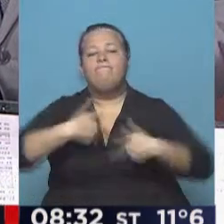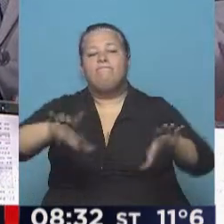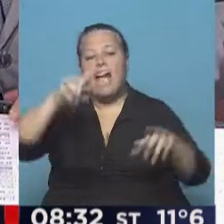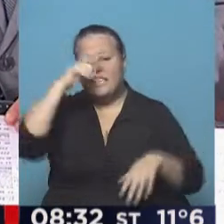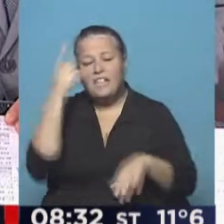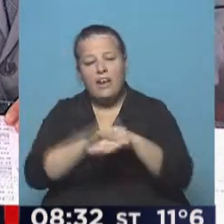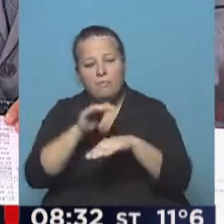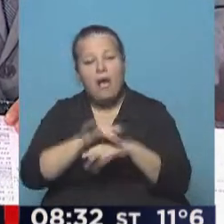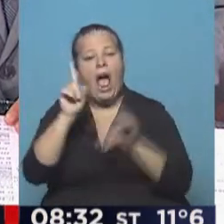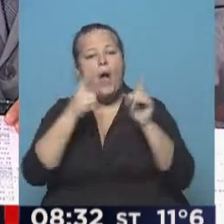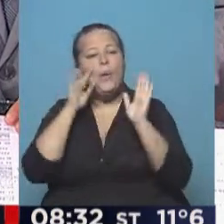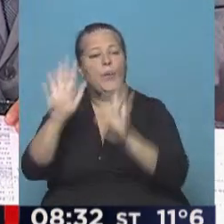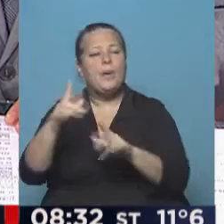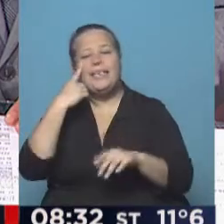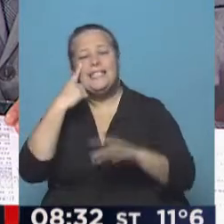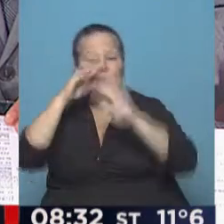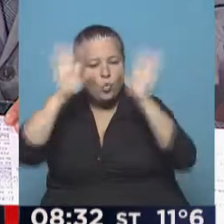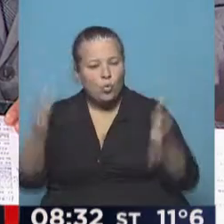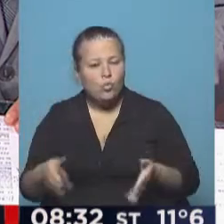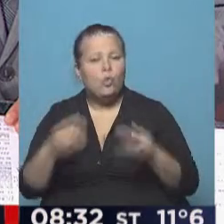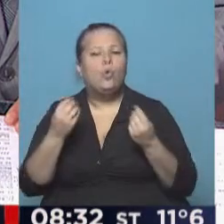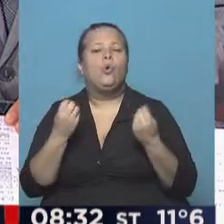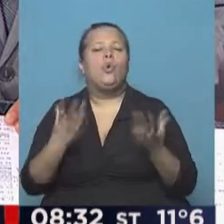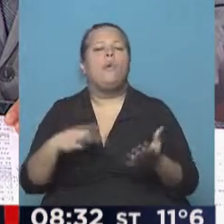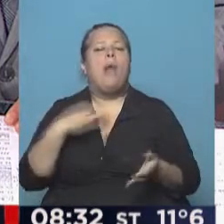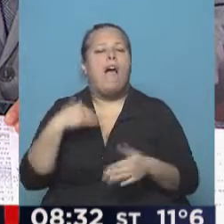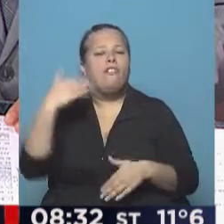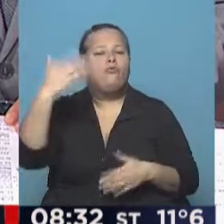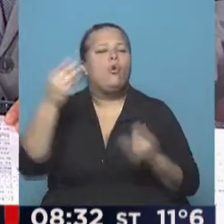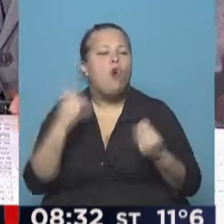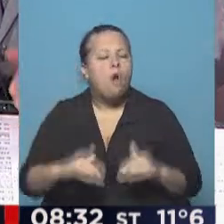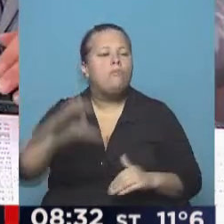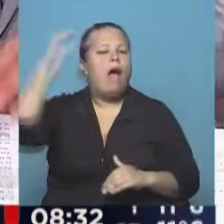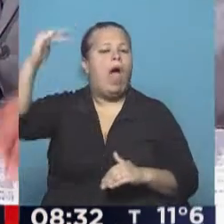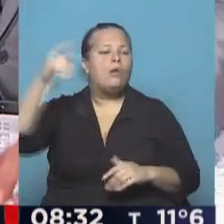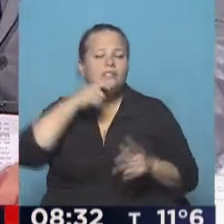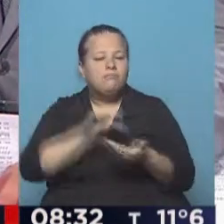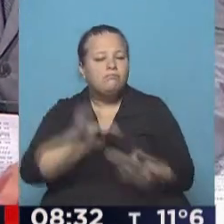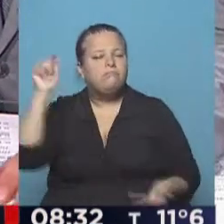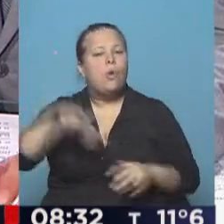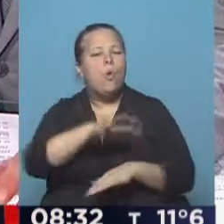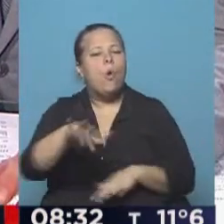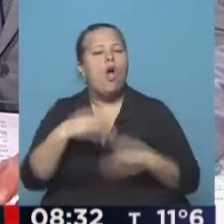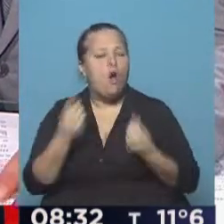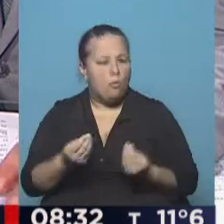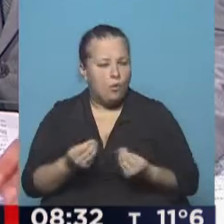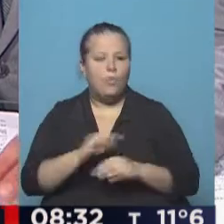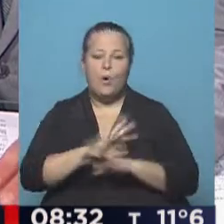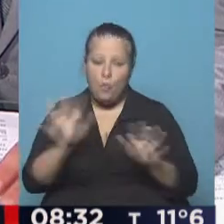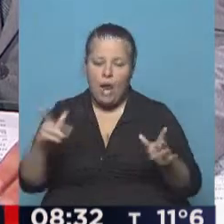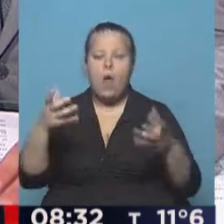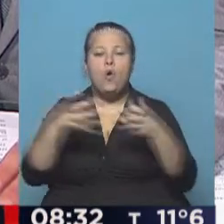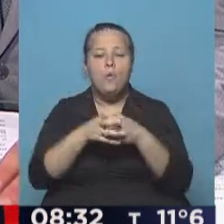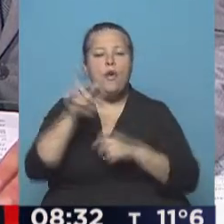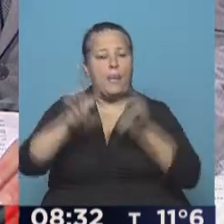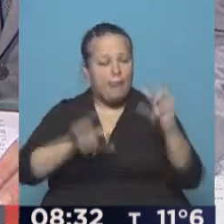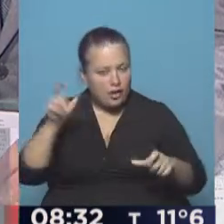Estado, muchos de ellos viviendo en institutos. ¿Y cómo van a la vida? ¿Cómo se hacen adultos aquellos que crecieron en estos lugares? Bueno, hay organizaciones